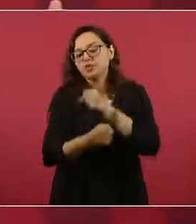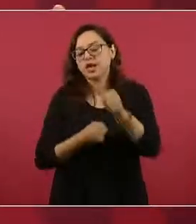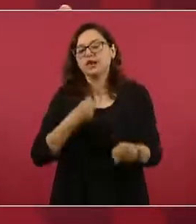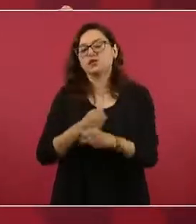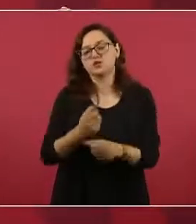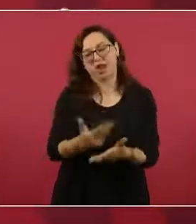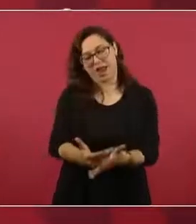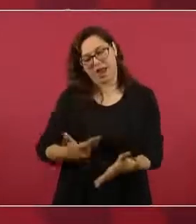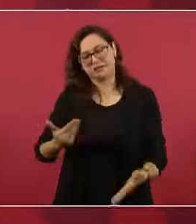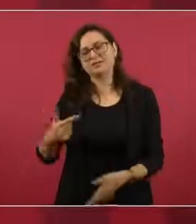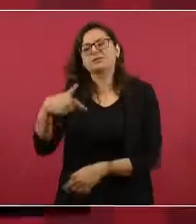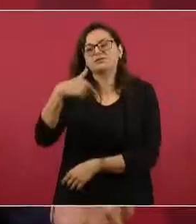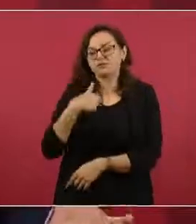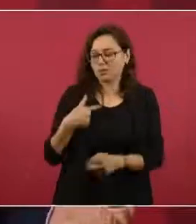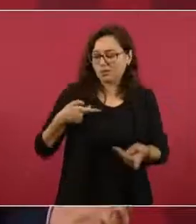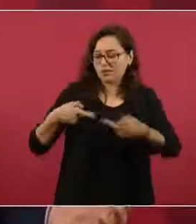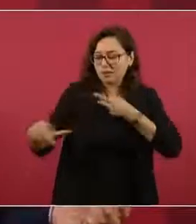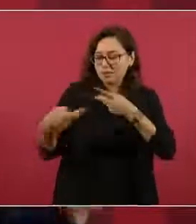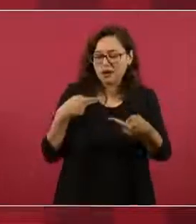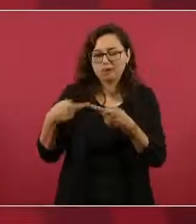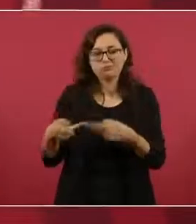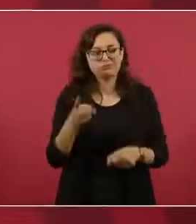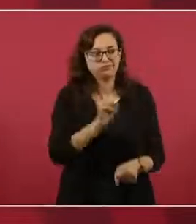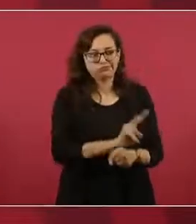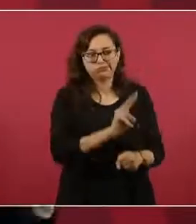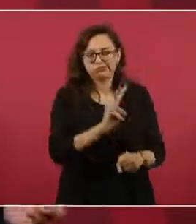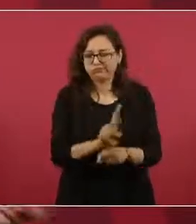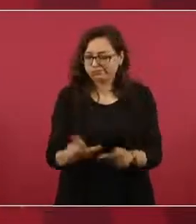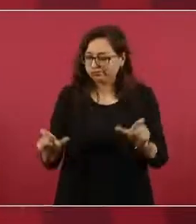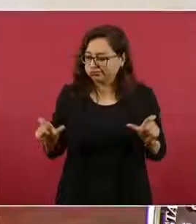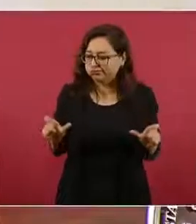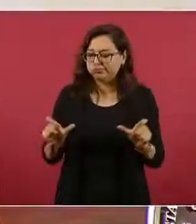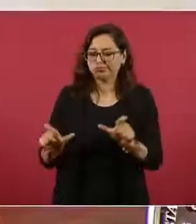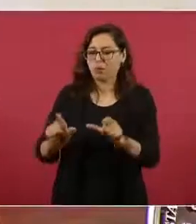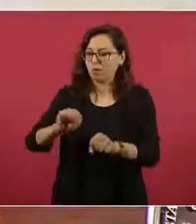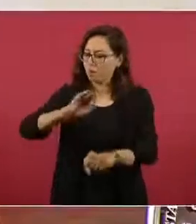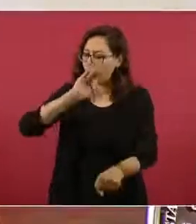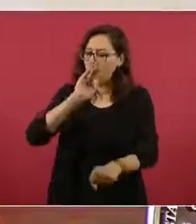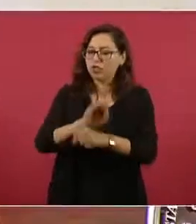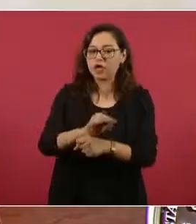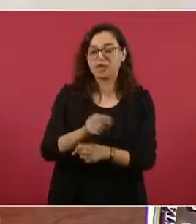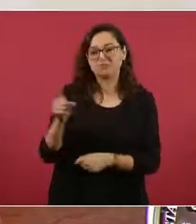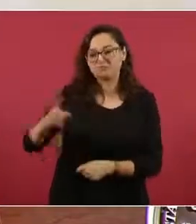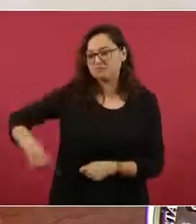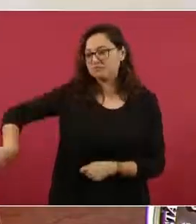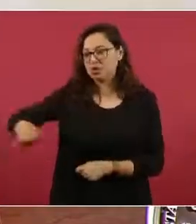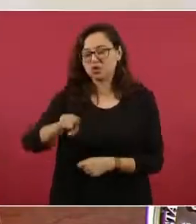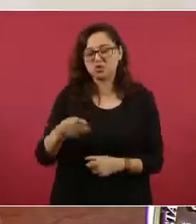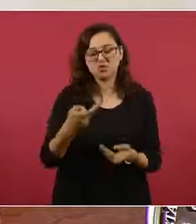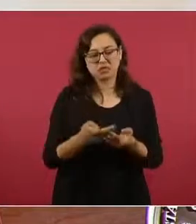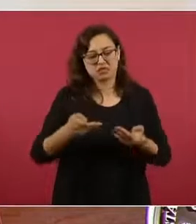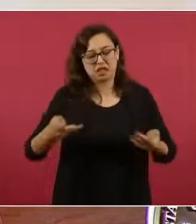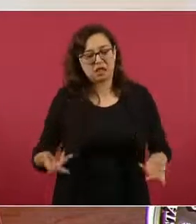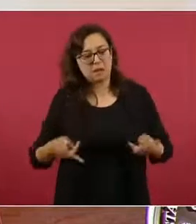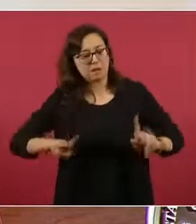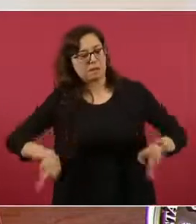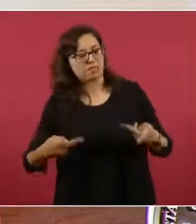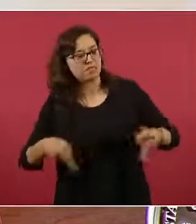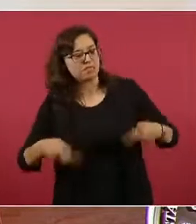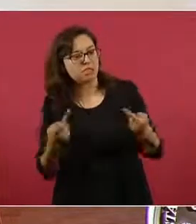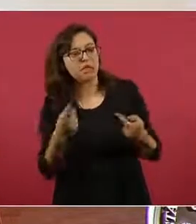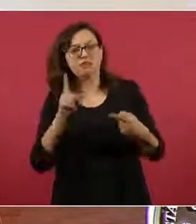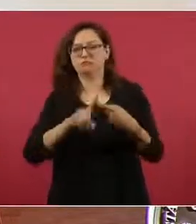vamos a buscar la forma de que ya nos sigan entregando concesiones para